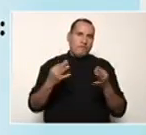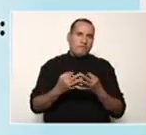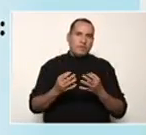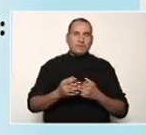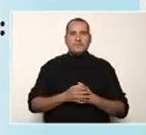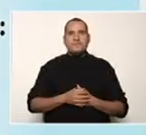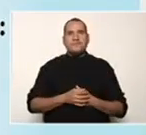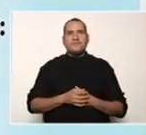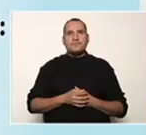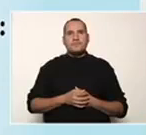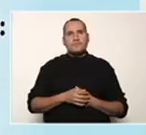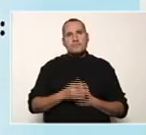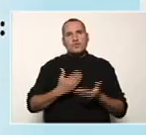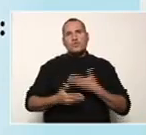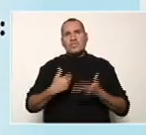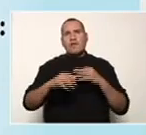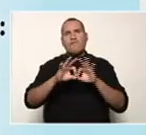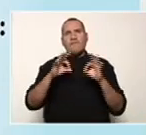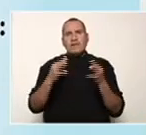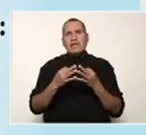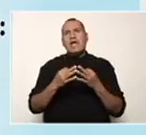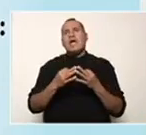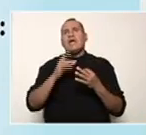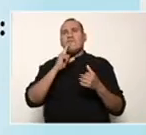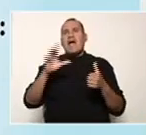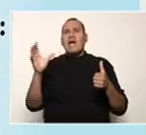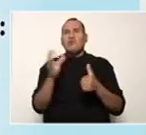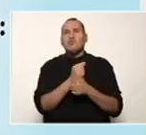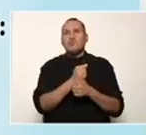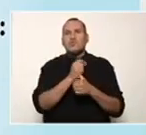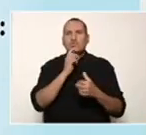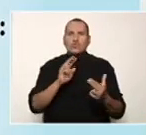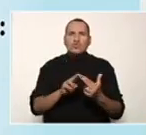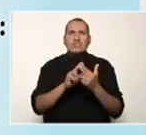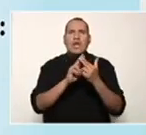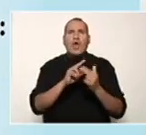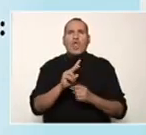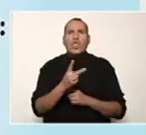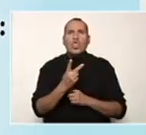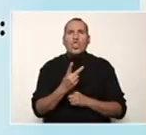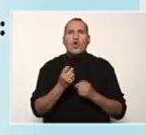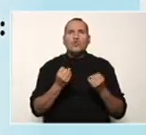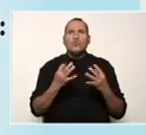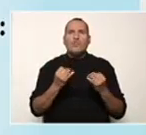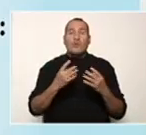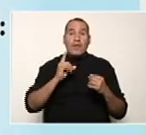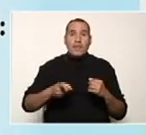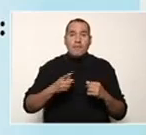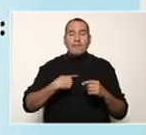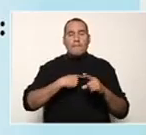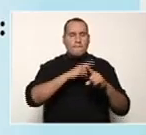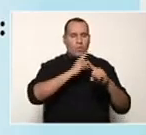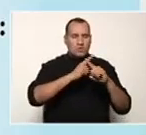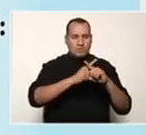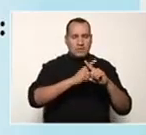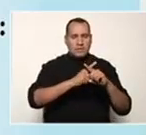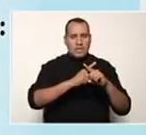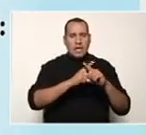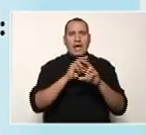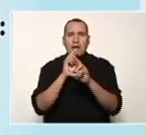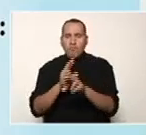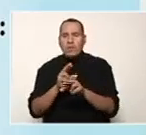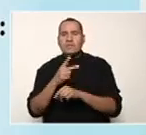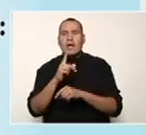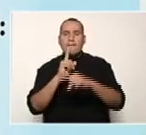Ahí la tienen en pantalla. Socializar en familia y encontrar dos números que multiplicados den más 36